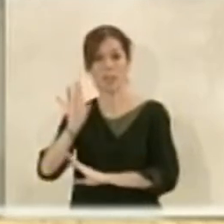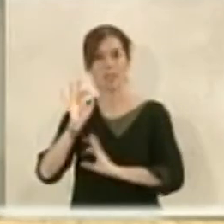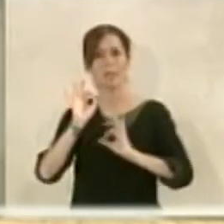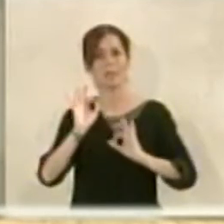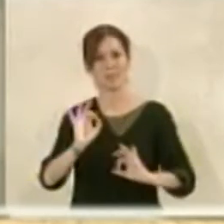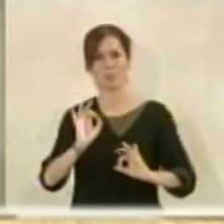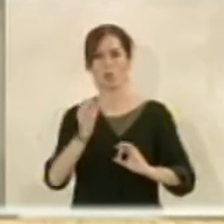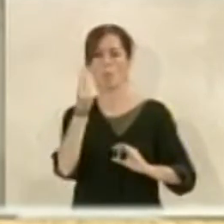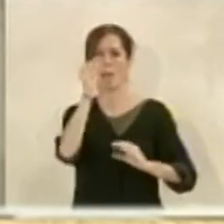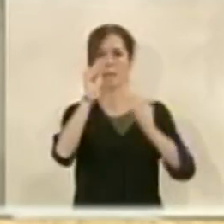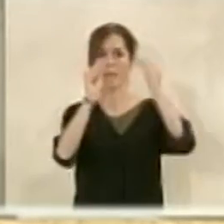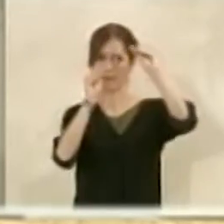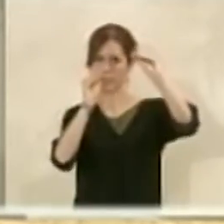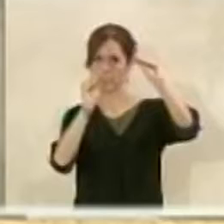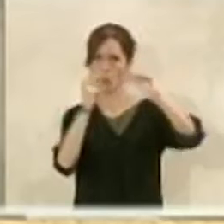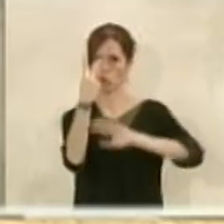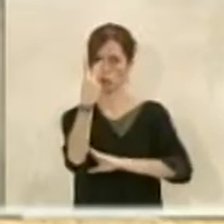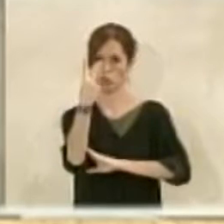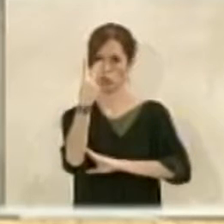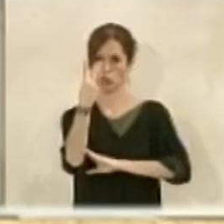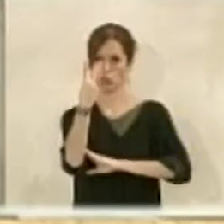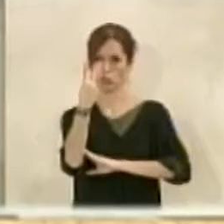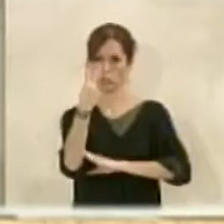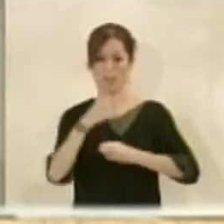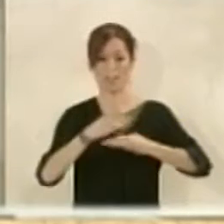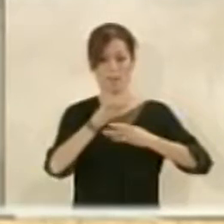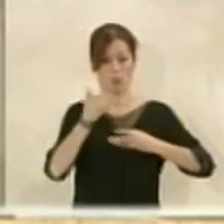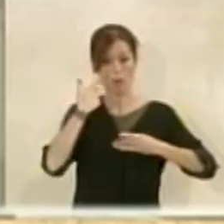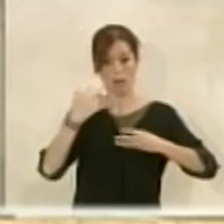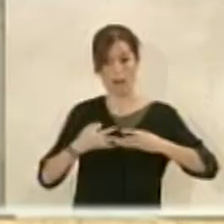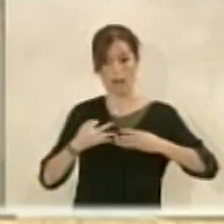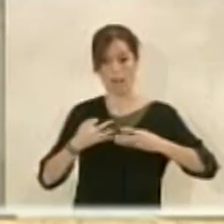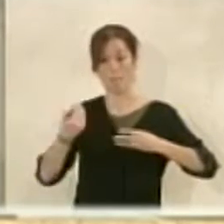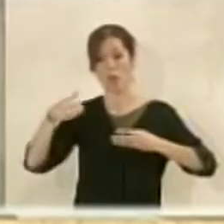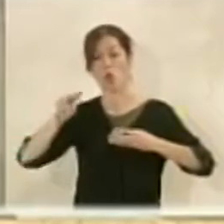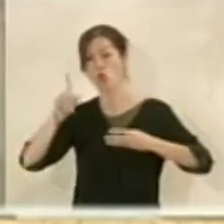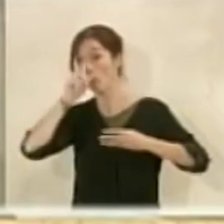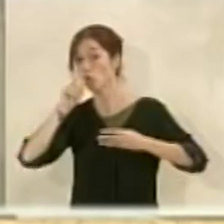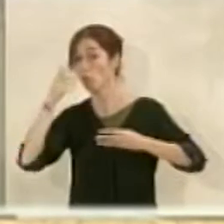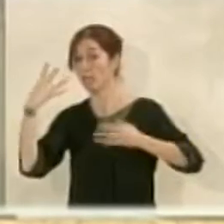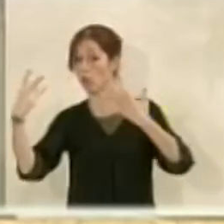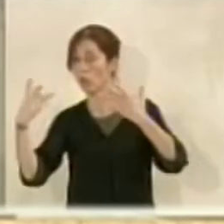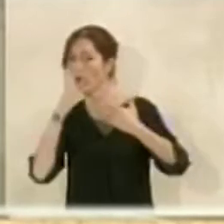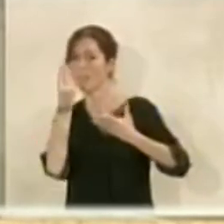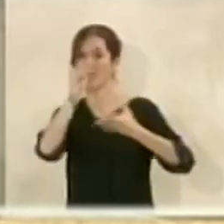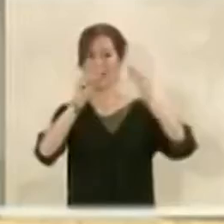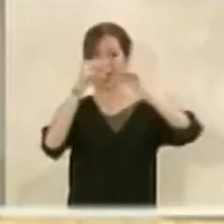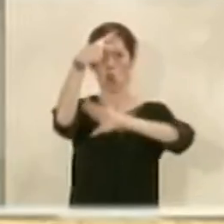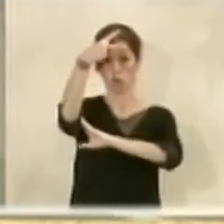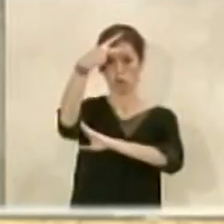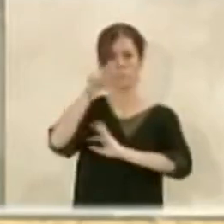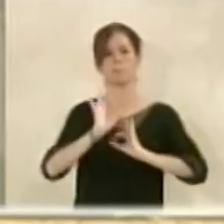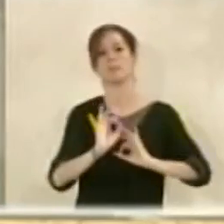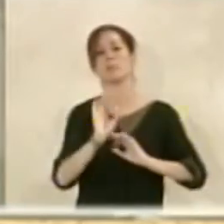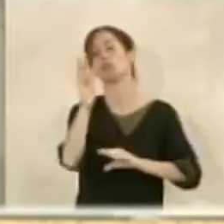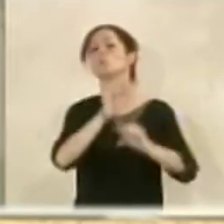pero son dos más de lo que de las que tenía el edificio en el PEGOU del 98 pero sin duda yo creo que la